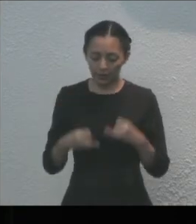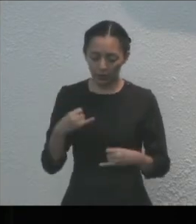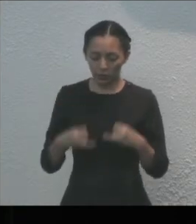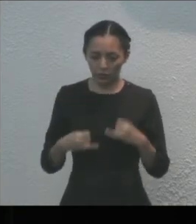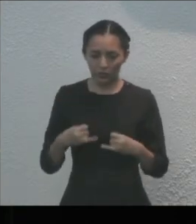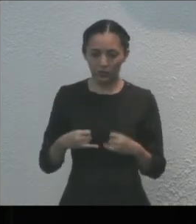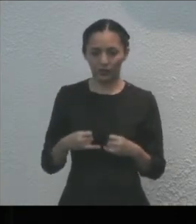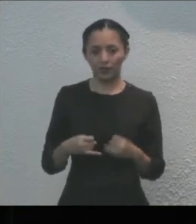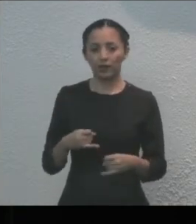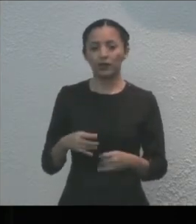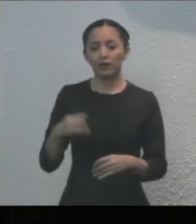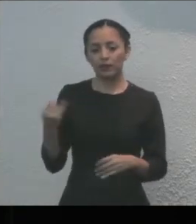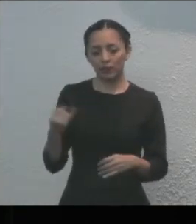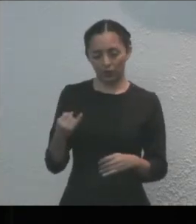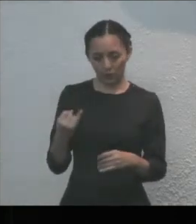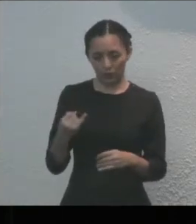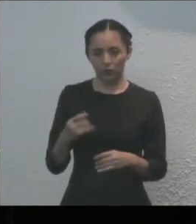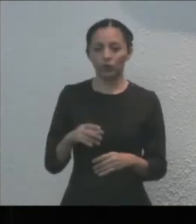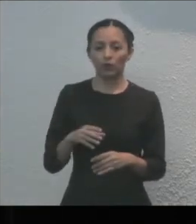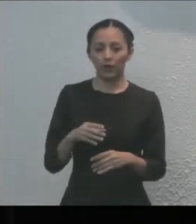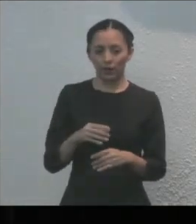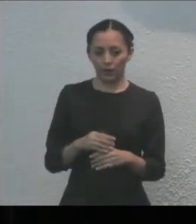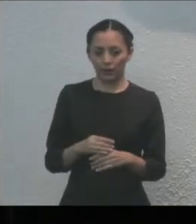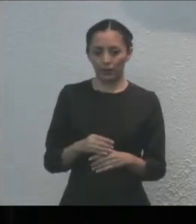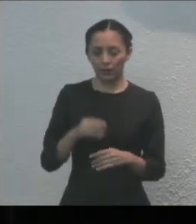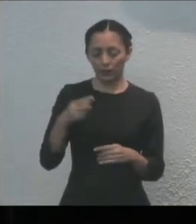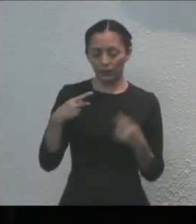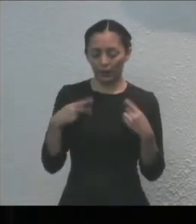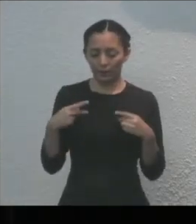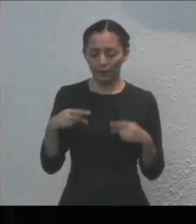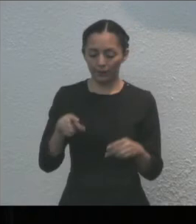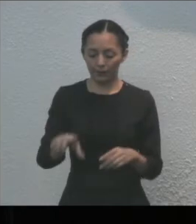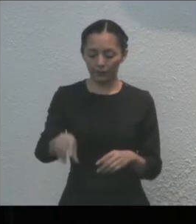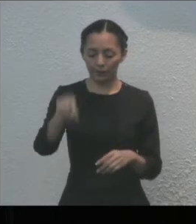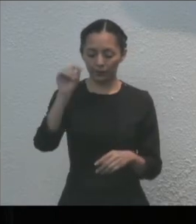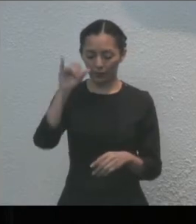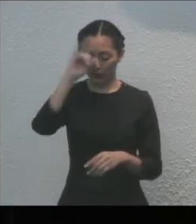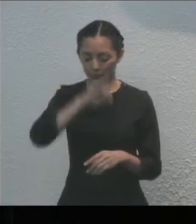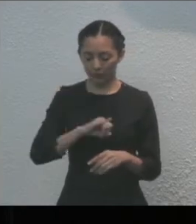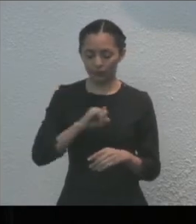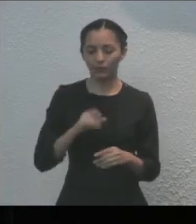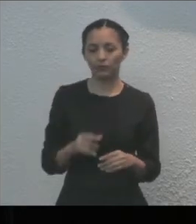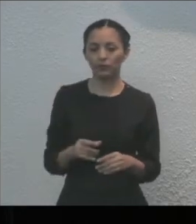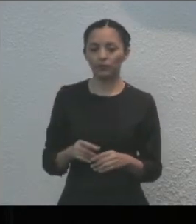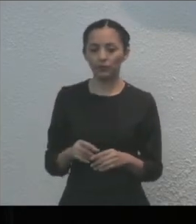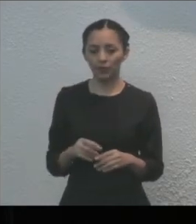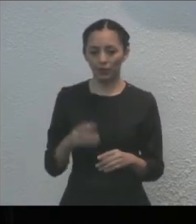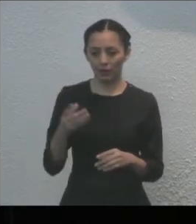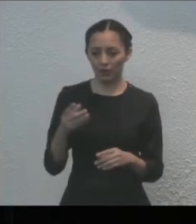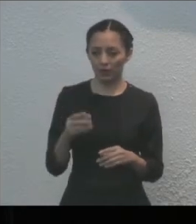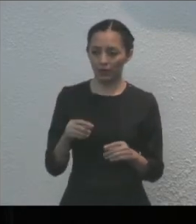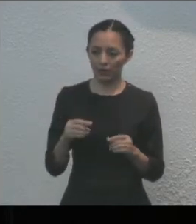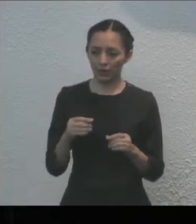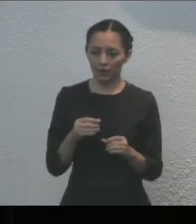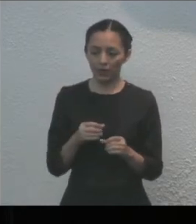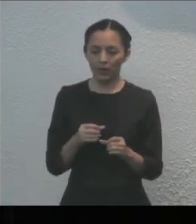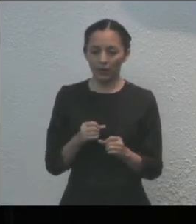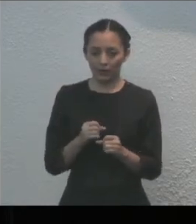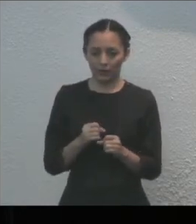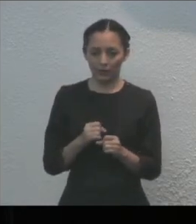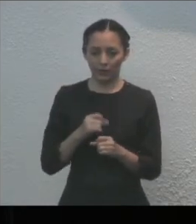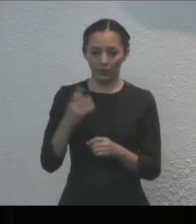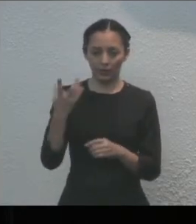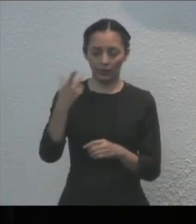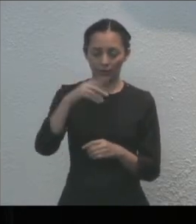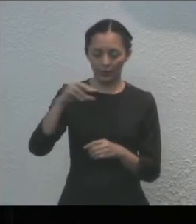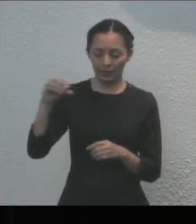persona titular del Instituto Quintanarroense de la Mujer. Artículo quinto. La persona que presida la Comisión para la Igualdad